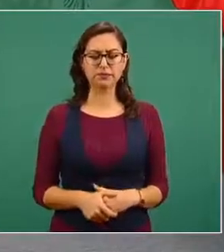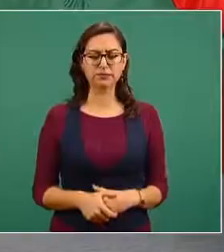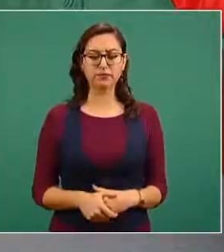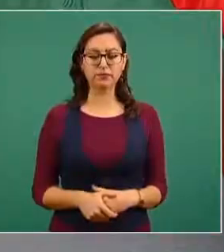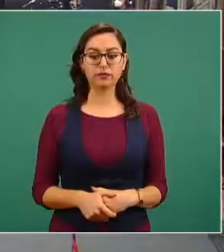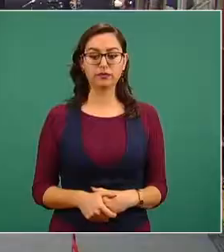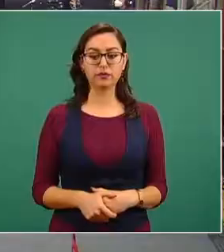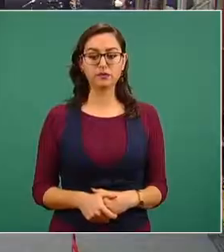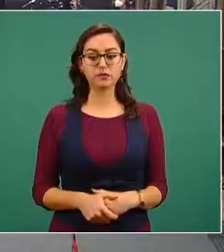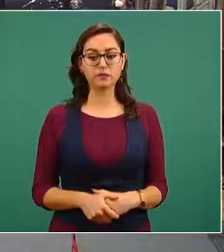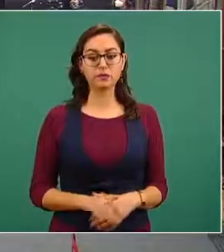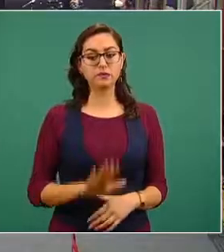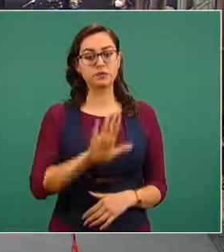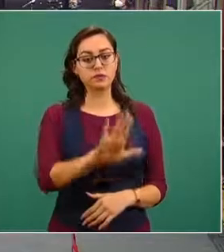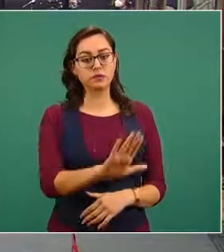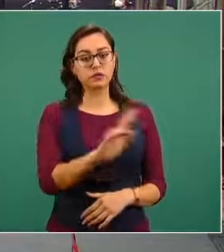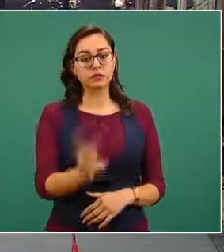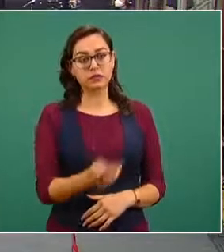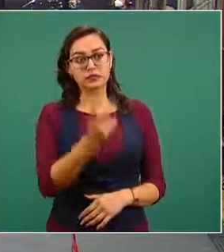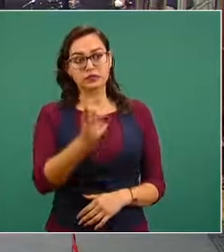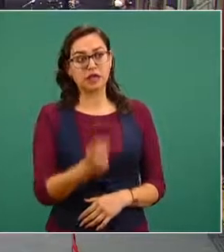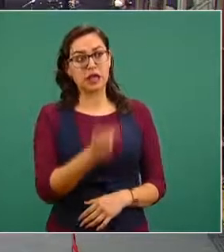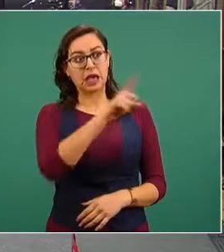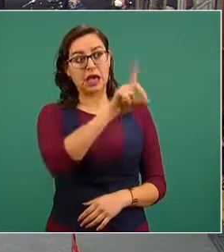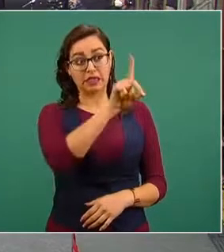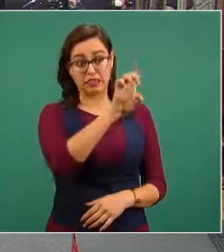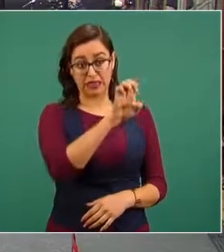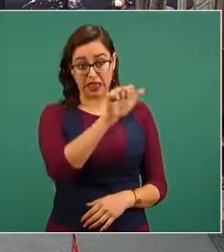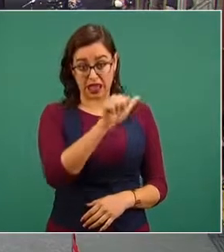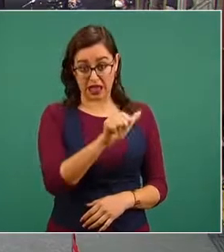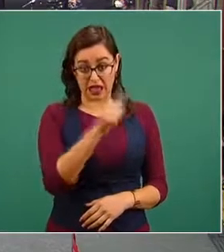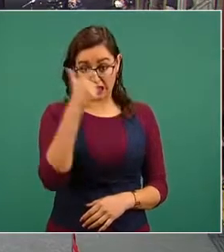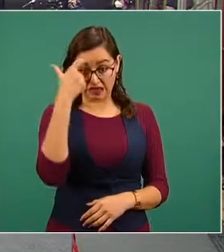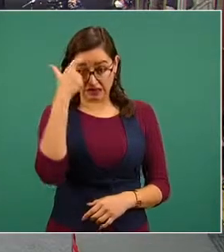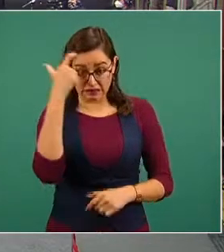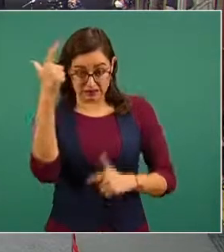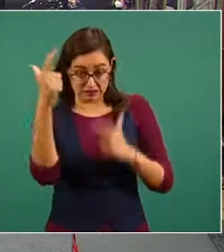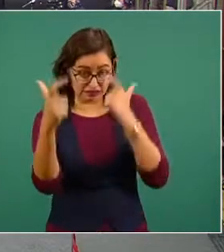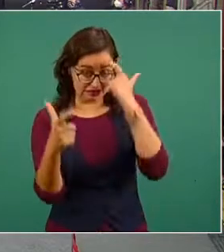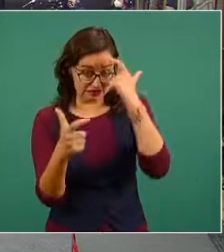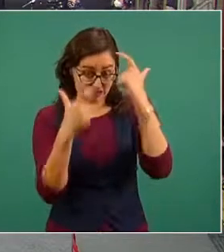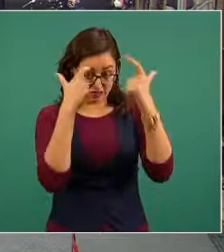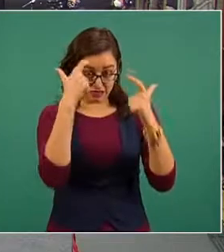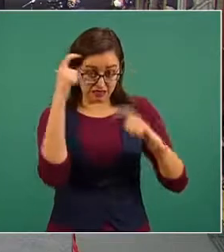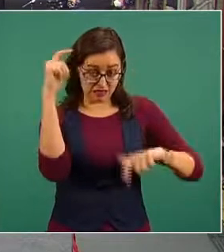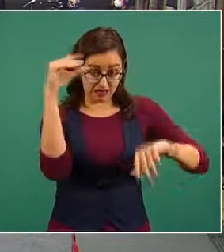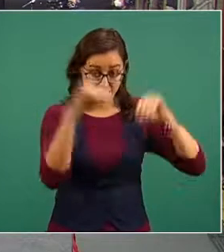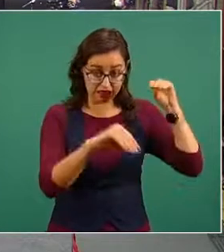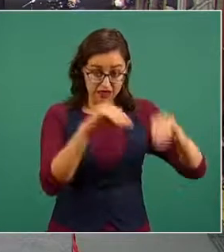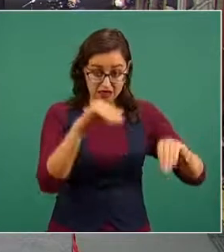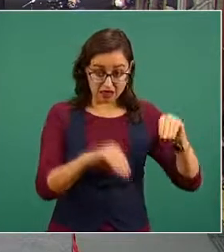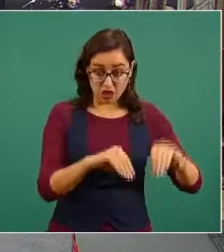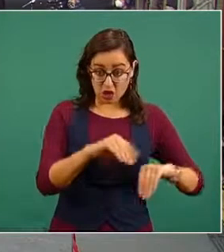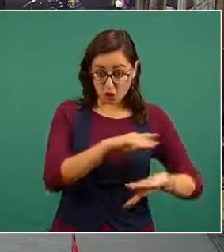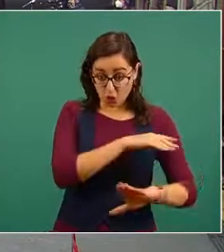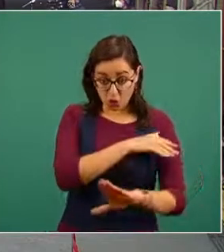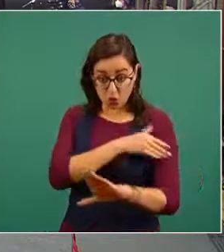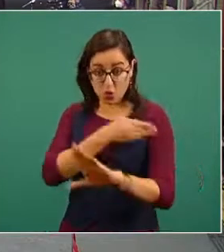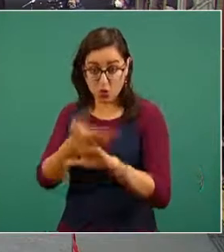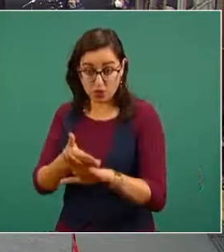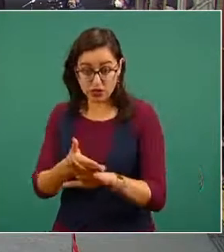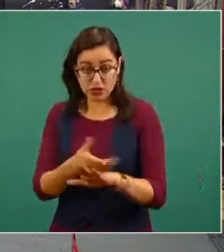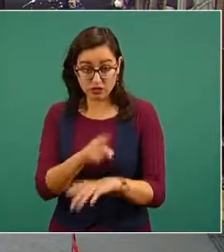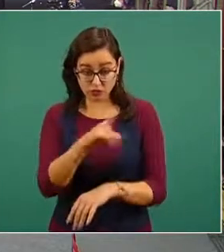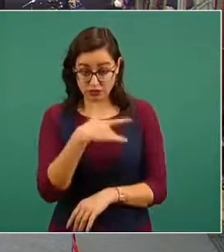y preguntarle decía usted que la DEA prácticamente fabricó este expediente y usted cree que fue por las elecciones